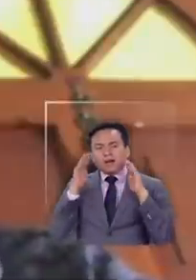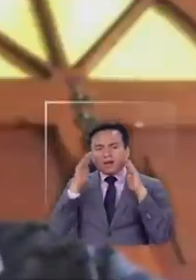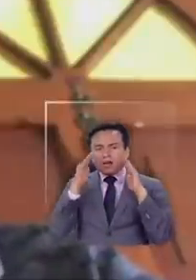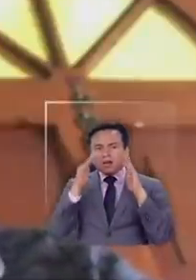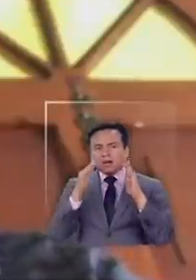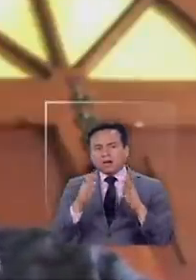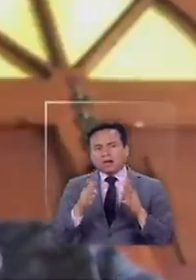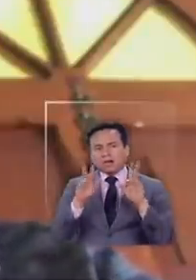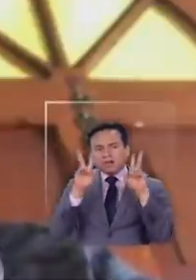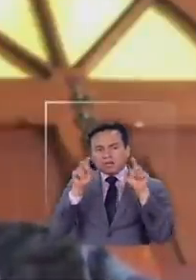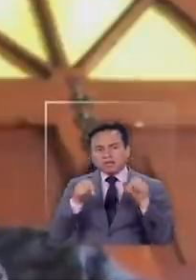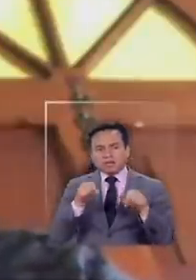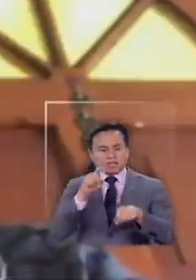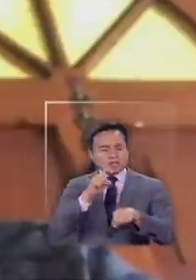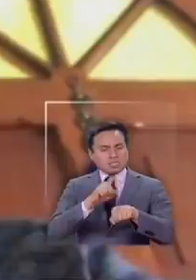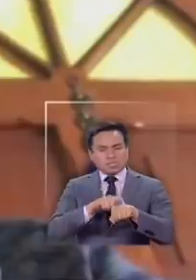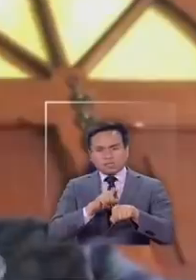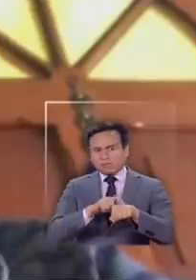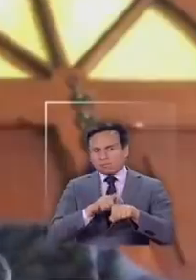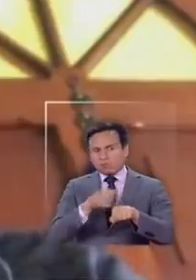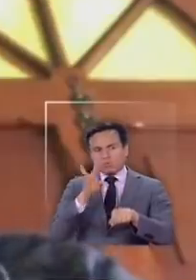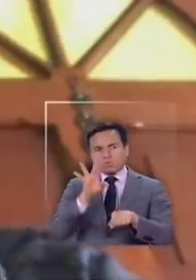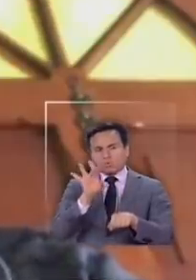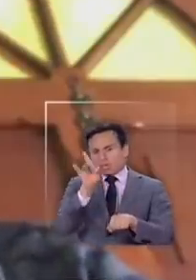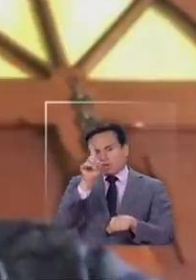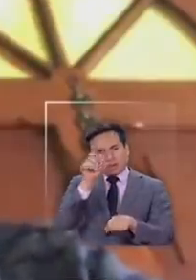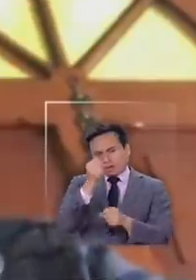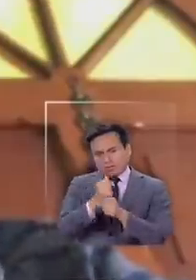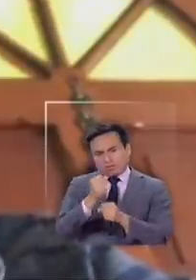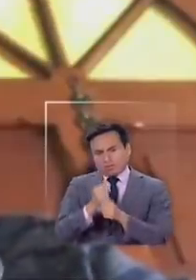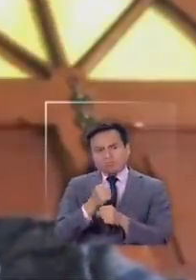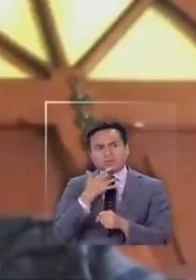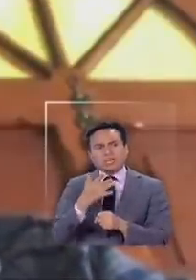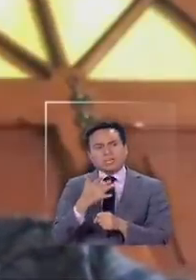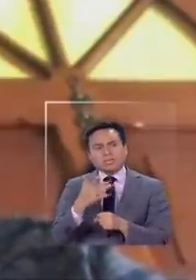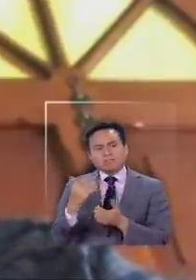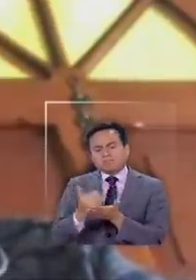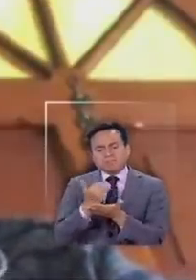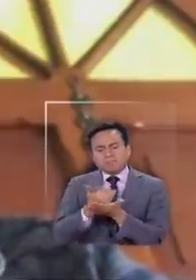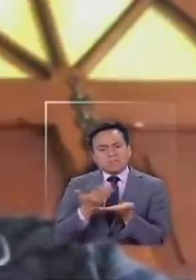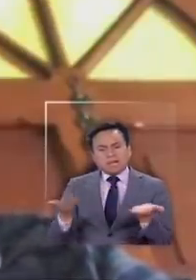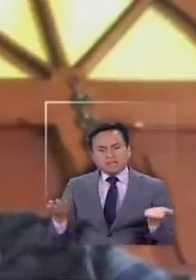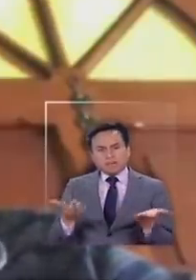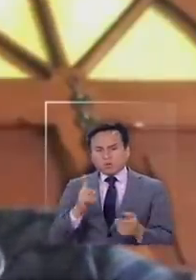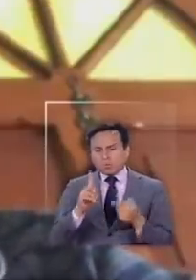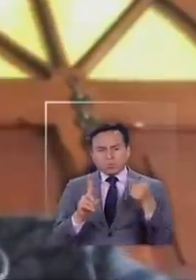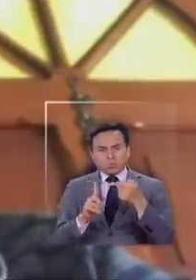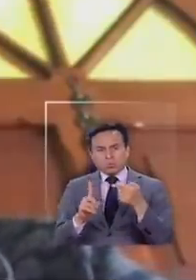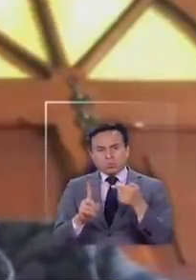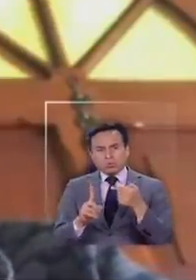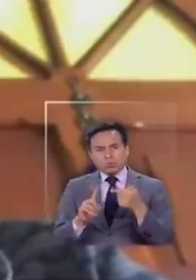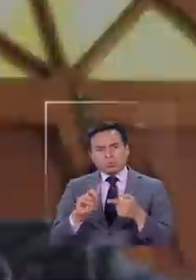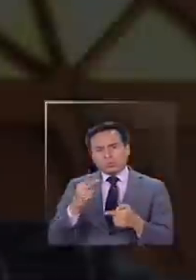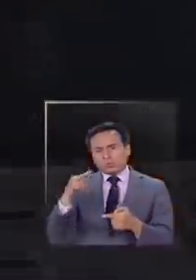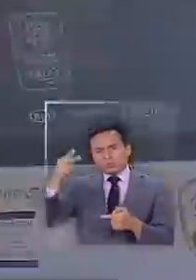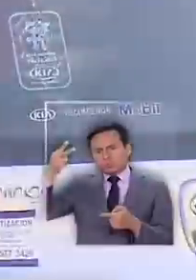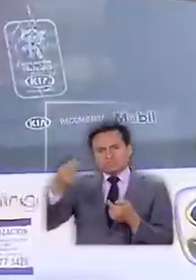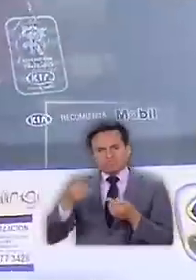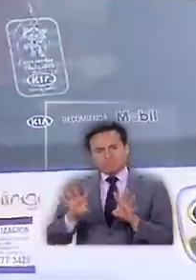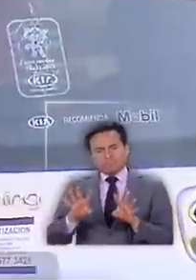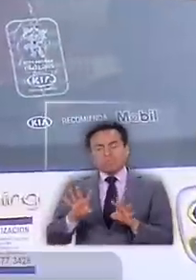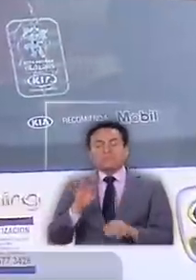en estos tiempos con un solo trabajador porque si no estamos vendiendo nada con uno solo costurno tenemos de más.